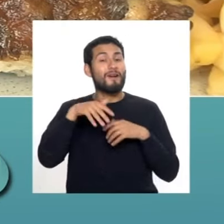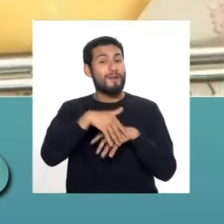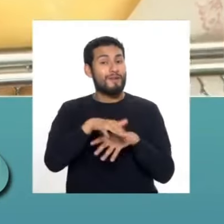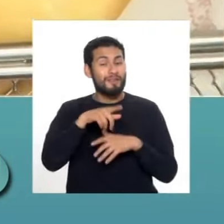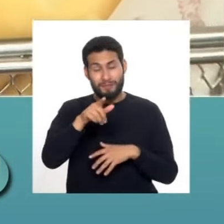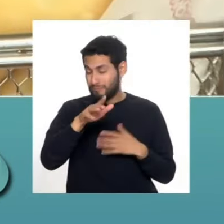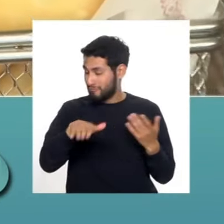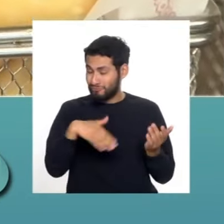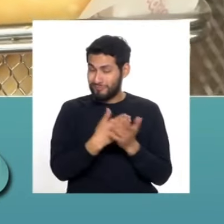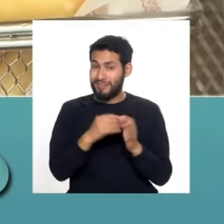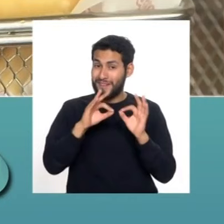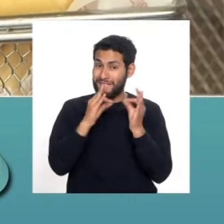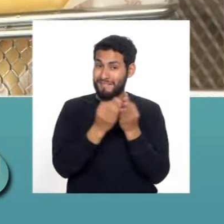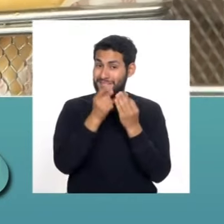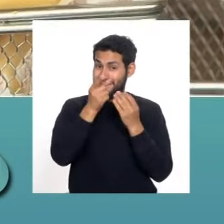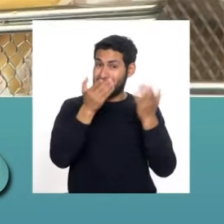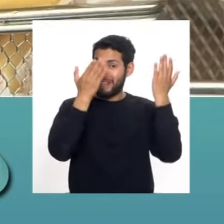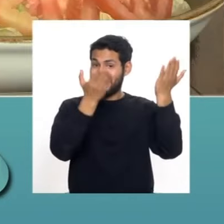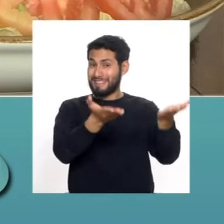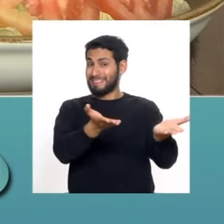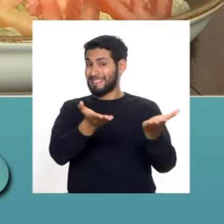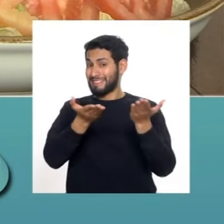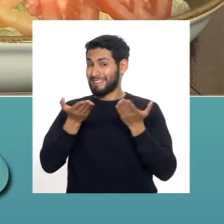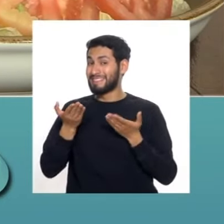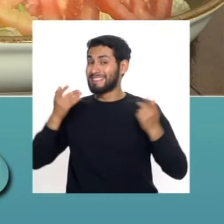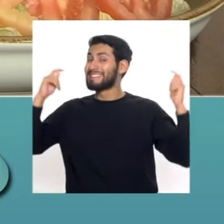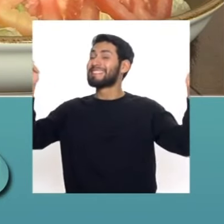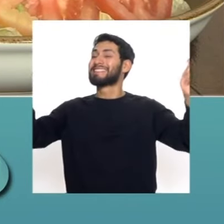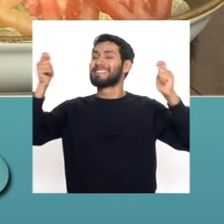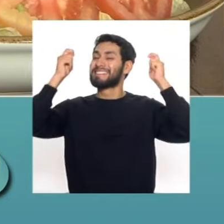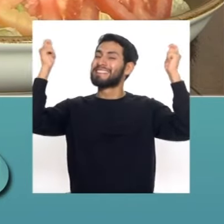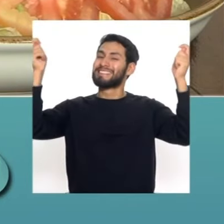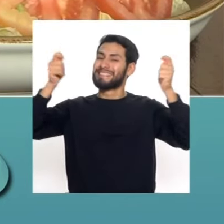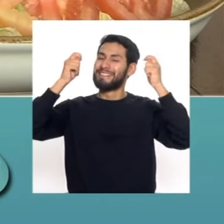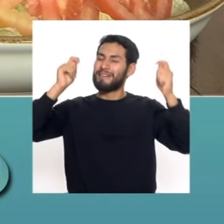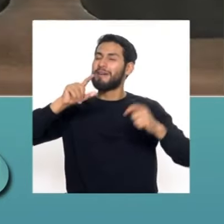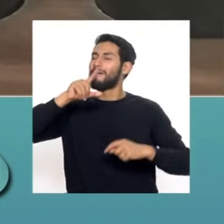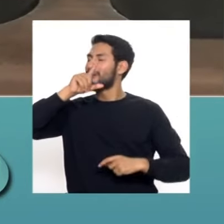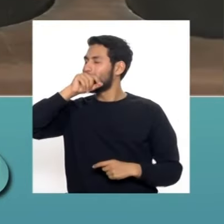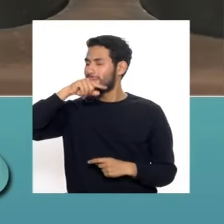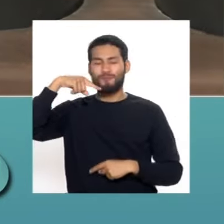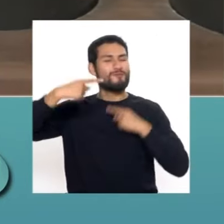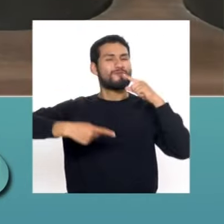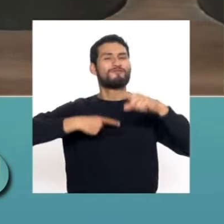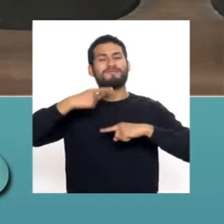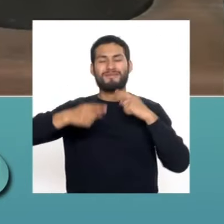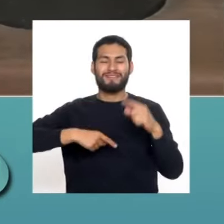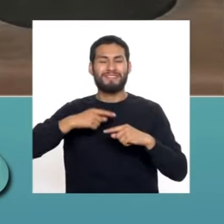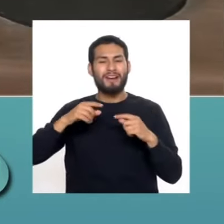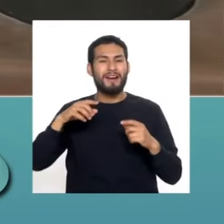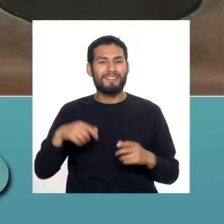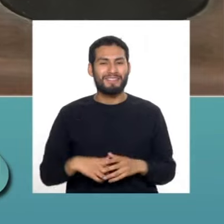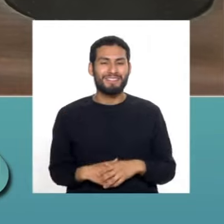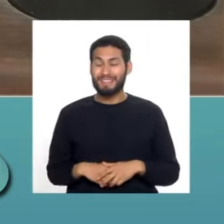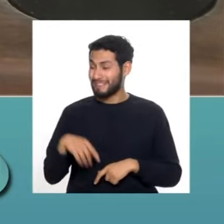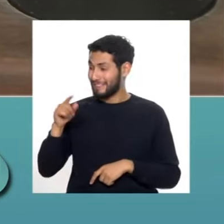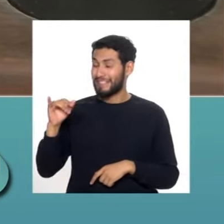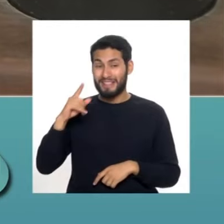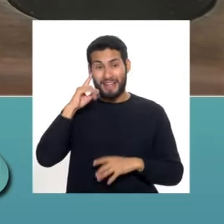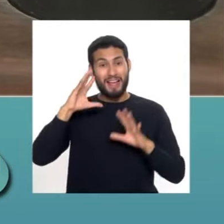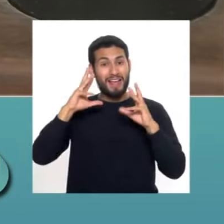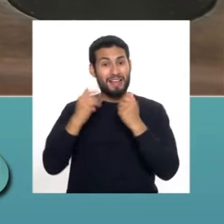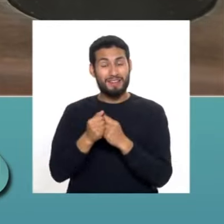todas las familias peruanas invitadas justamente a celebrar nuestro plato de bandera en Pollito con Papas. Sobre todo para la